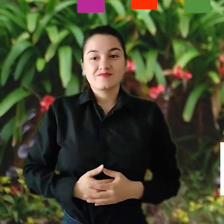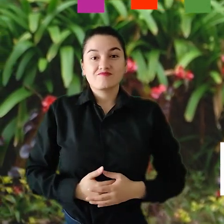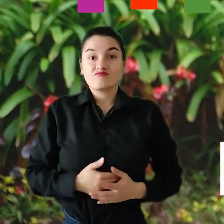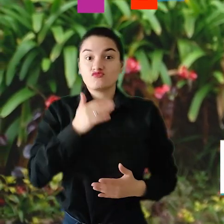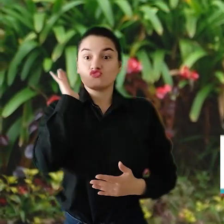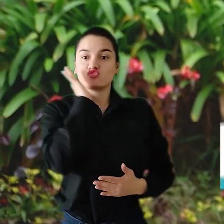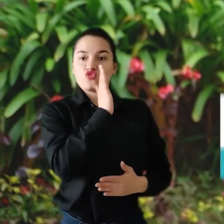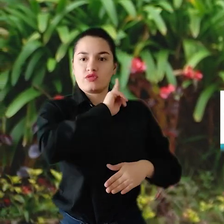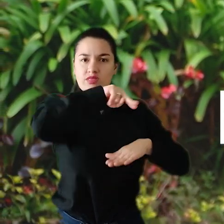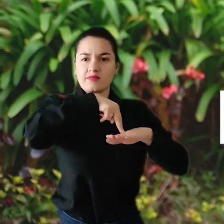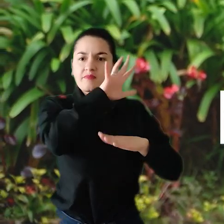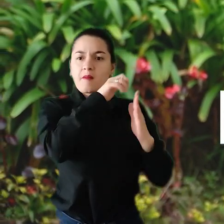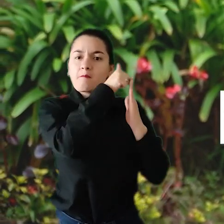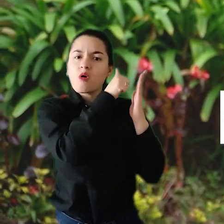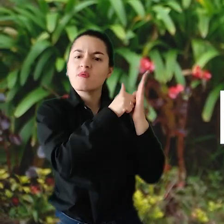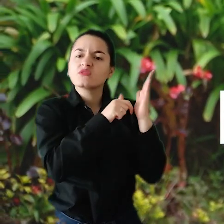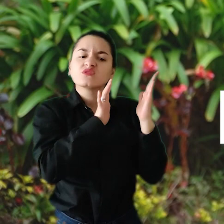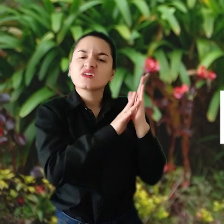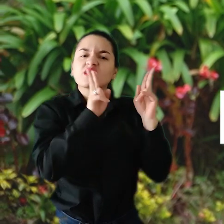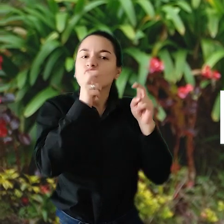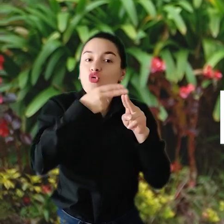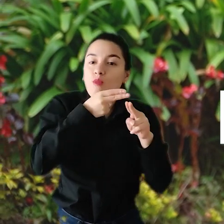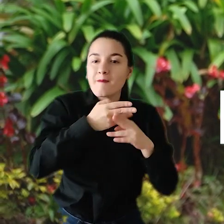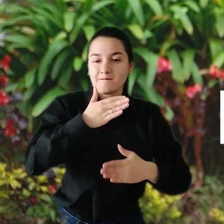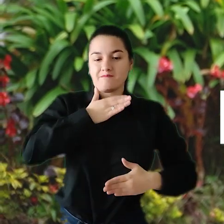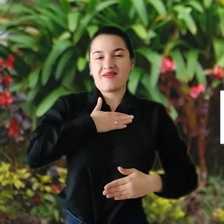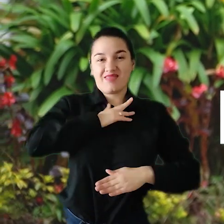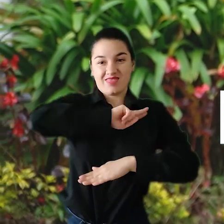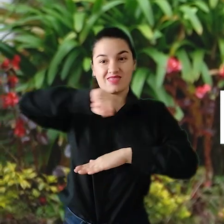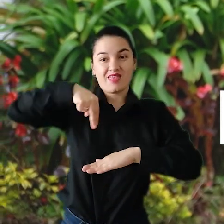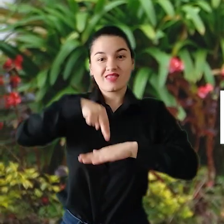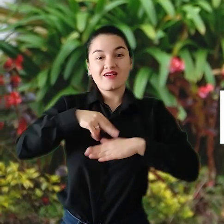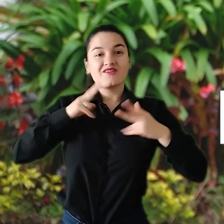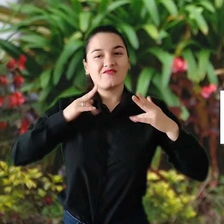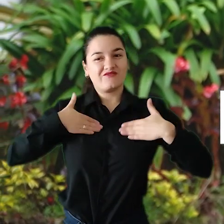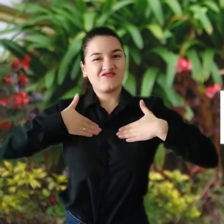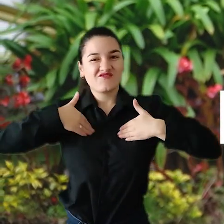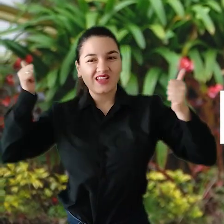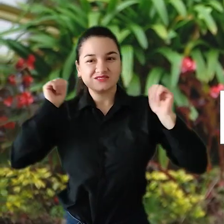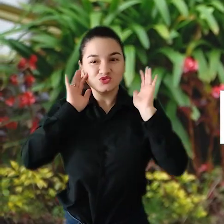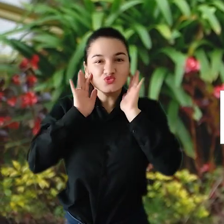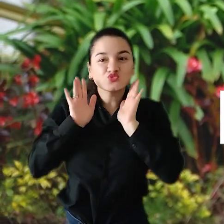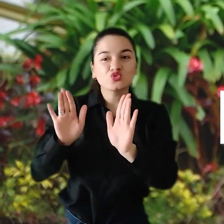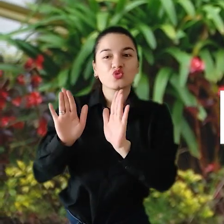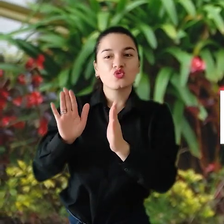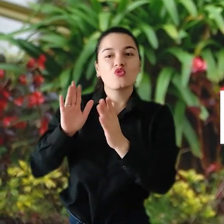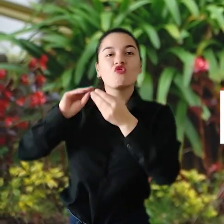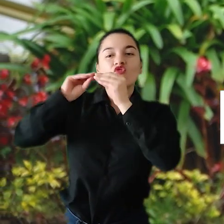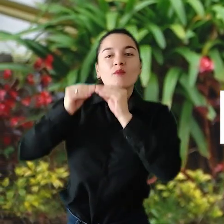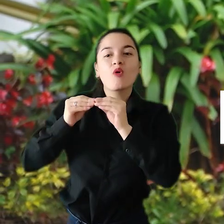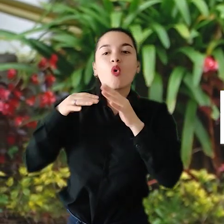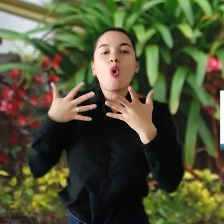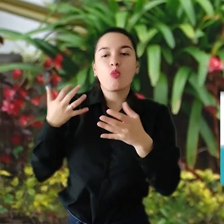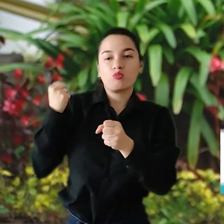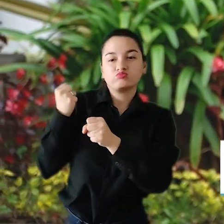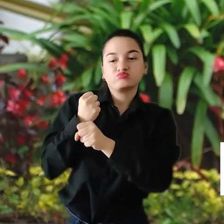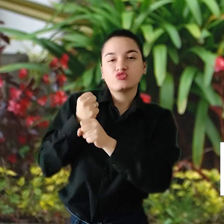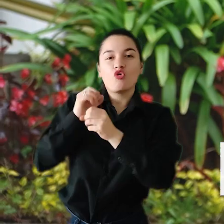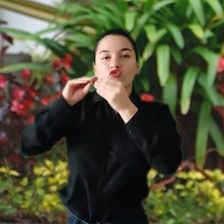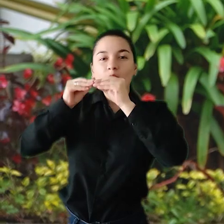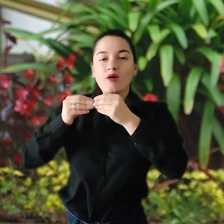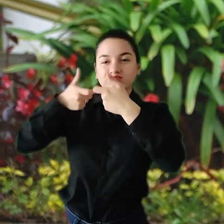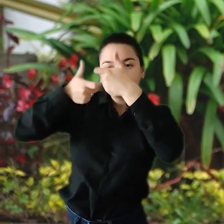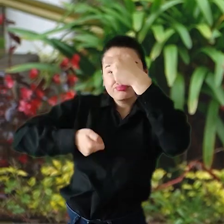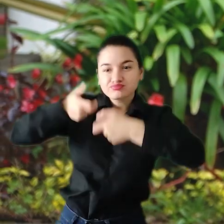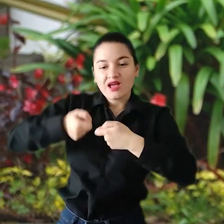de catación de café especial en pasto para impulsar el conocimiento y el consumo de este producto en los